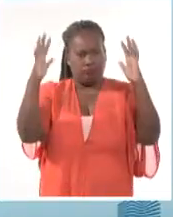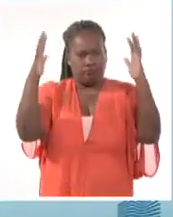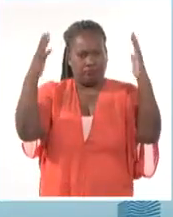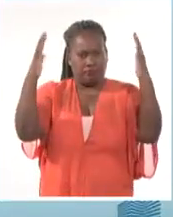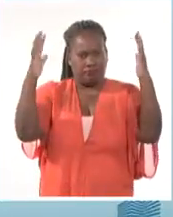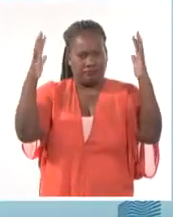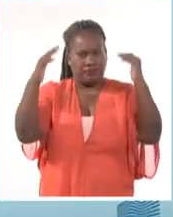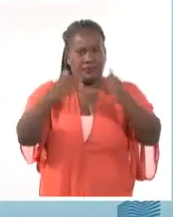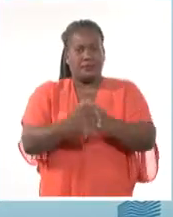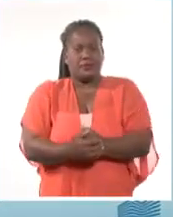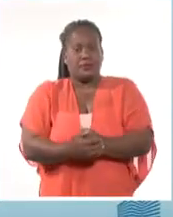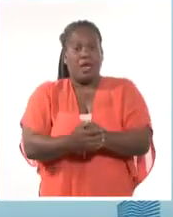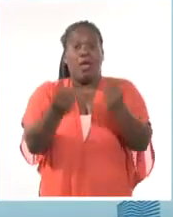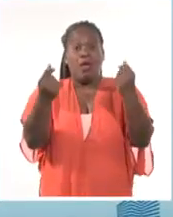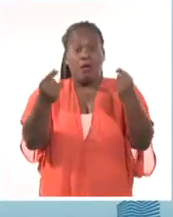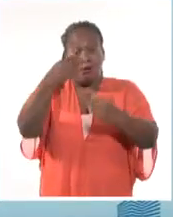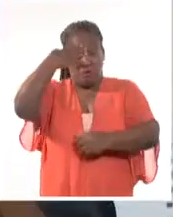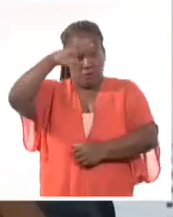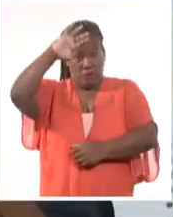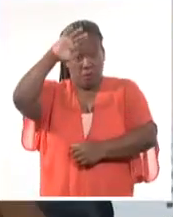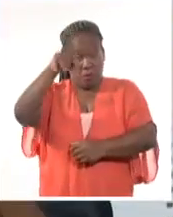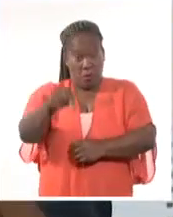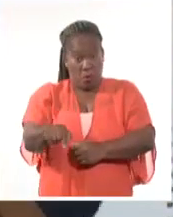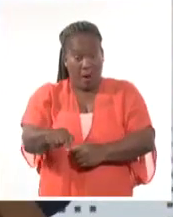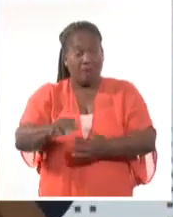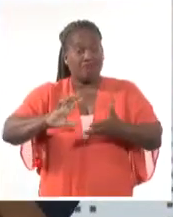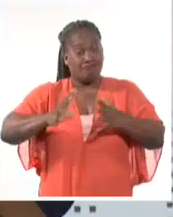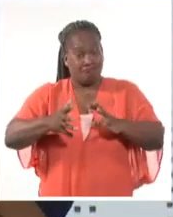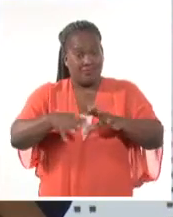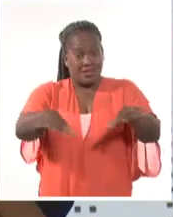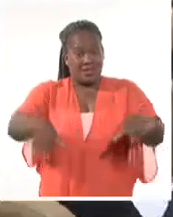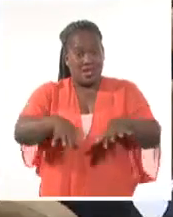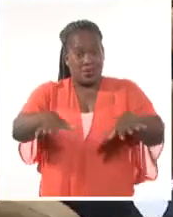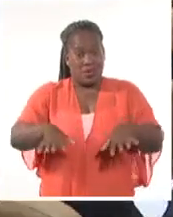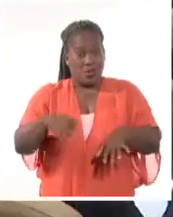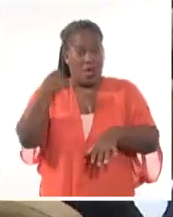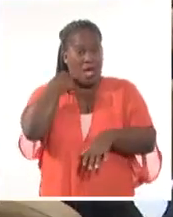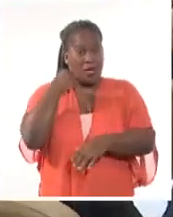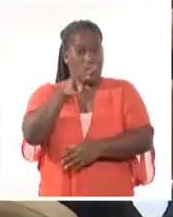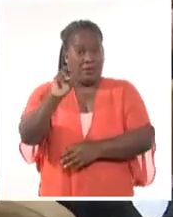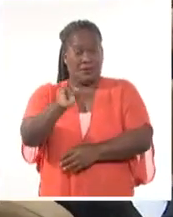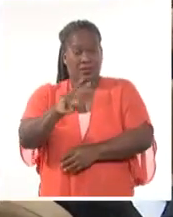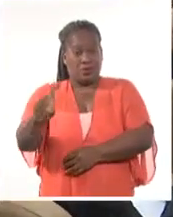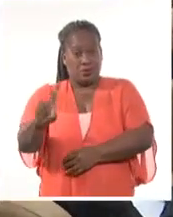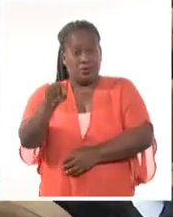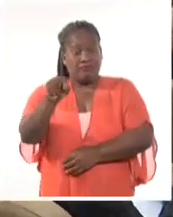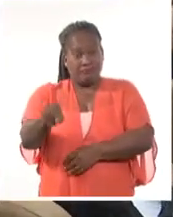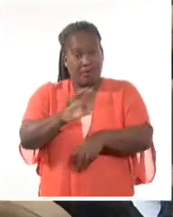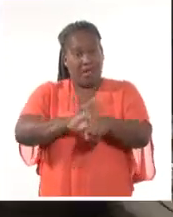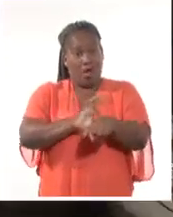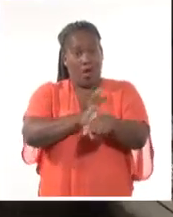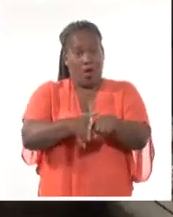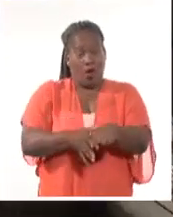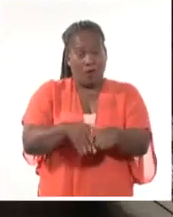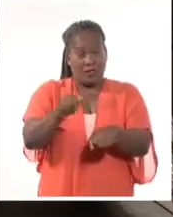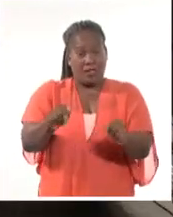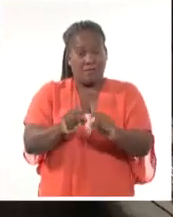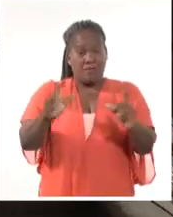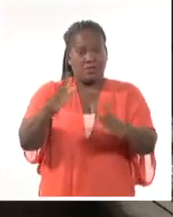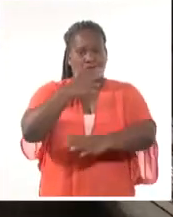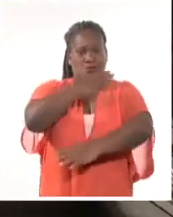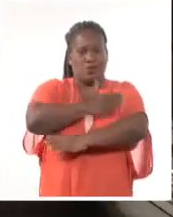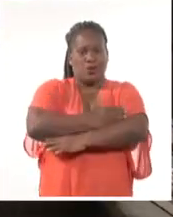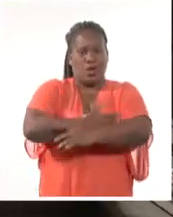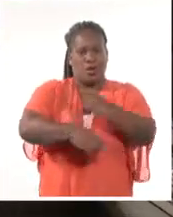La economía cubana se desempeñó en un complejo escenario en el 2021, marcado por la COVID y el impacto del bloqueo.